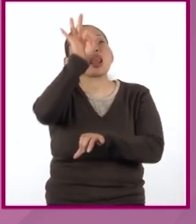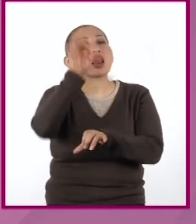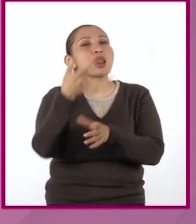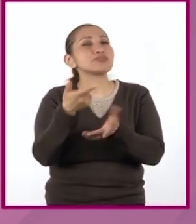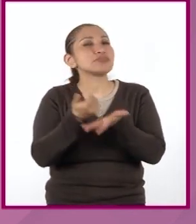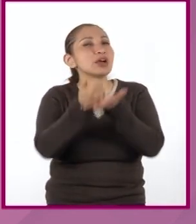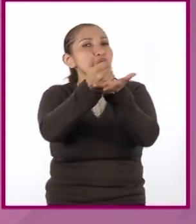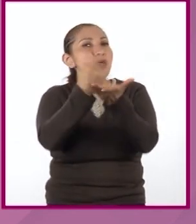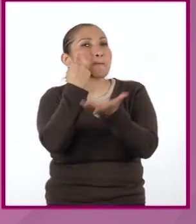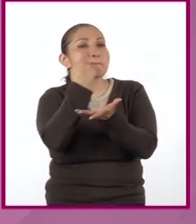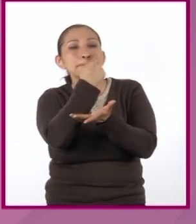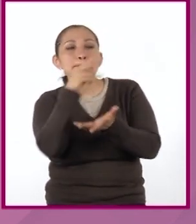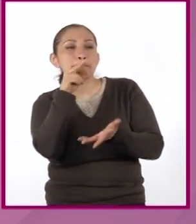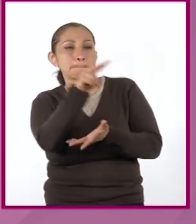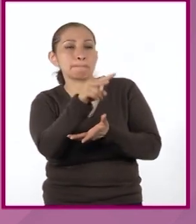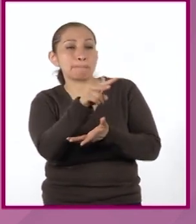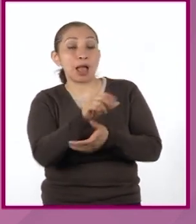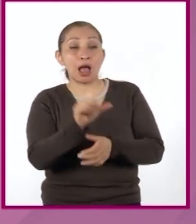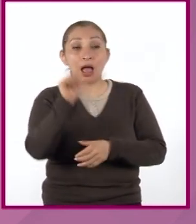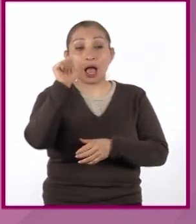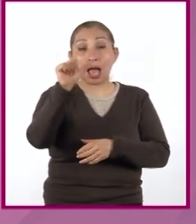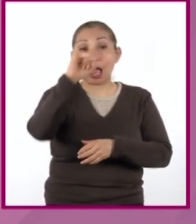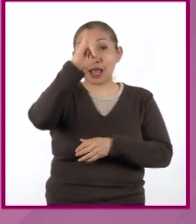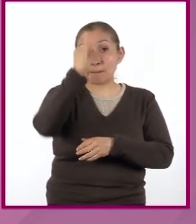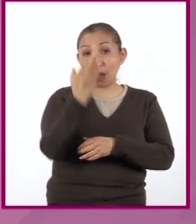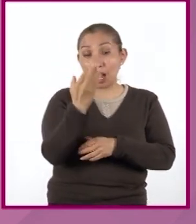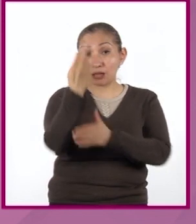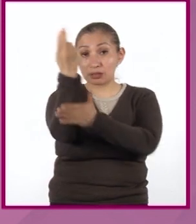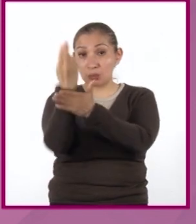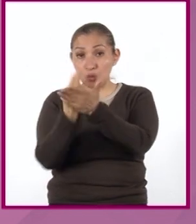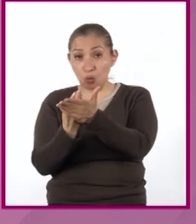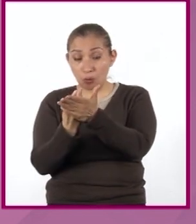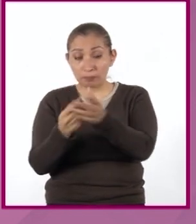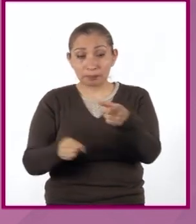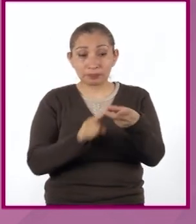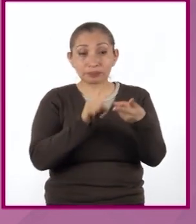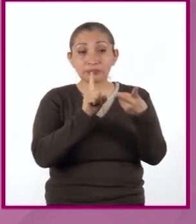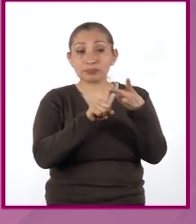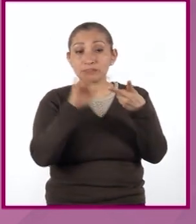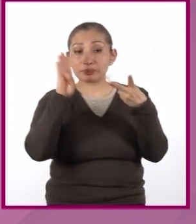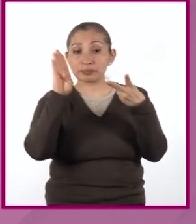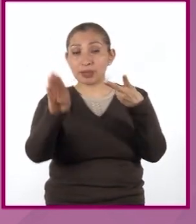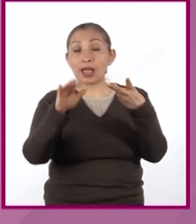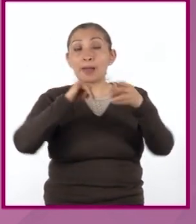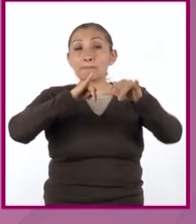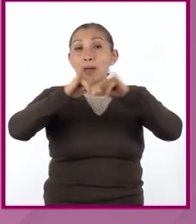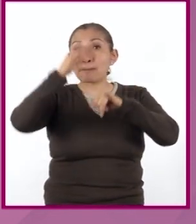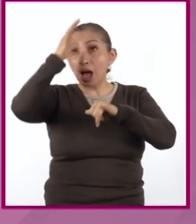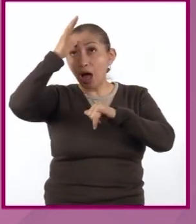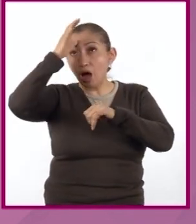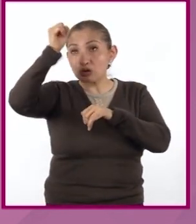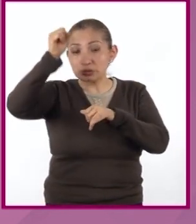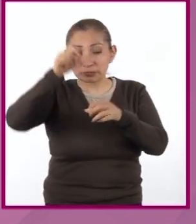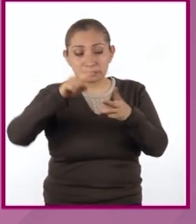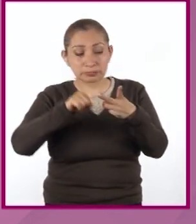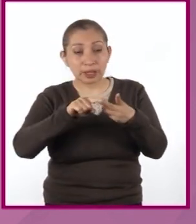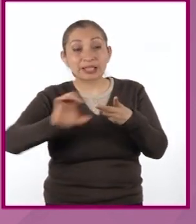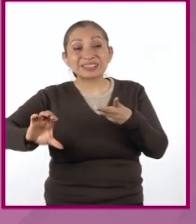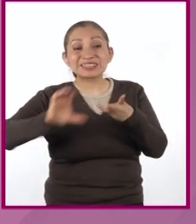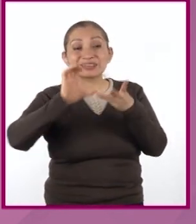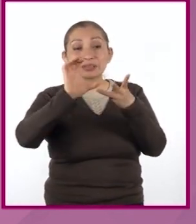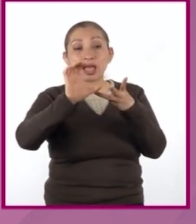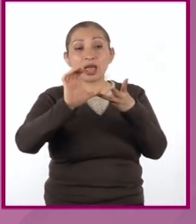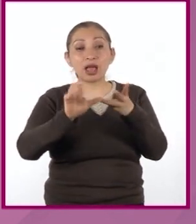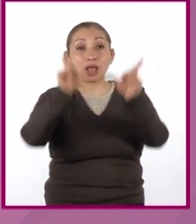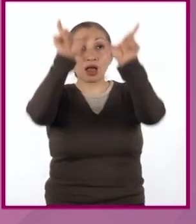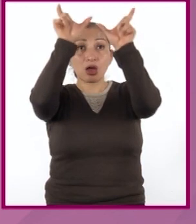pueden utilizar? Inciso A. Imágenes e ilustraciones. B. Mapa conceptual. C.